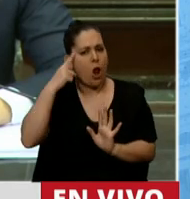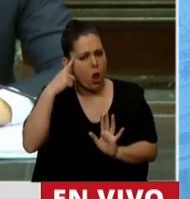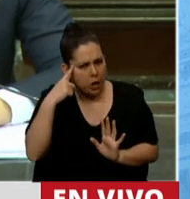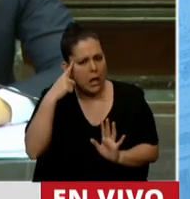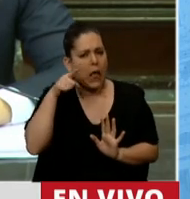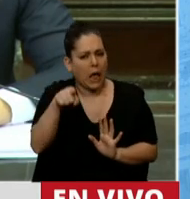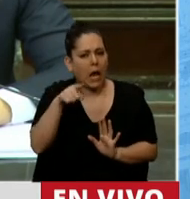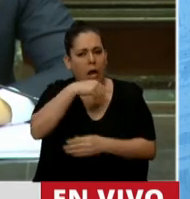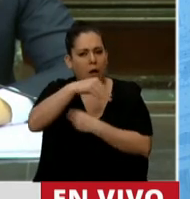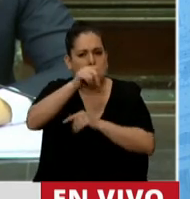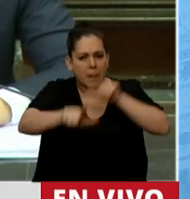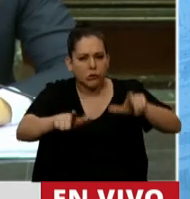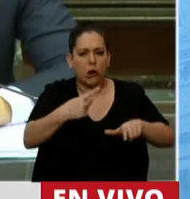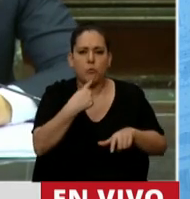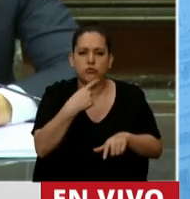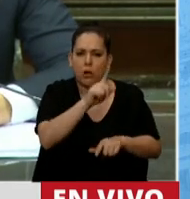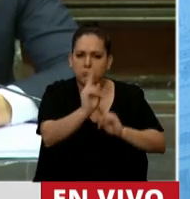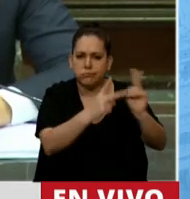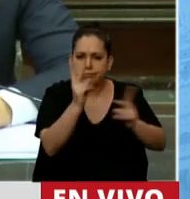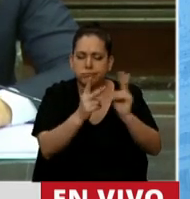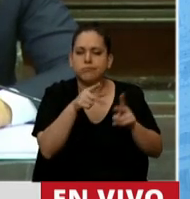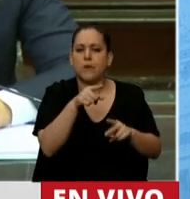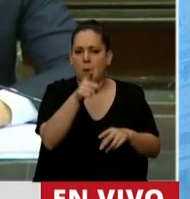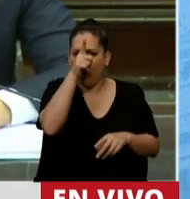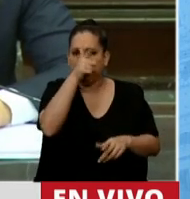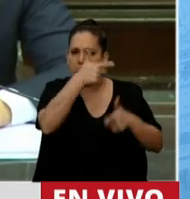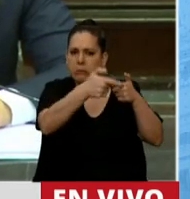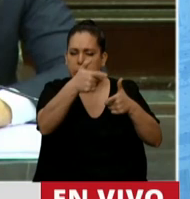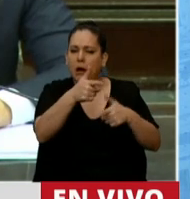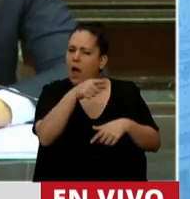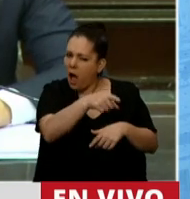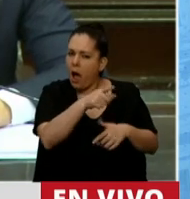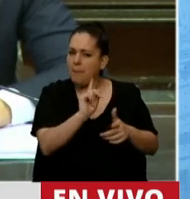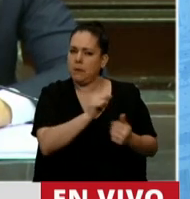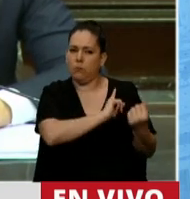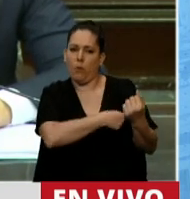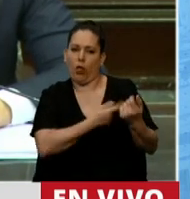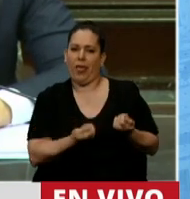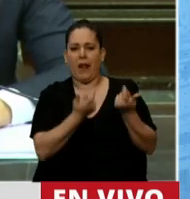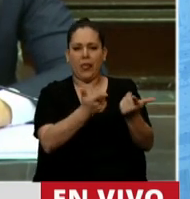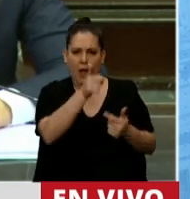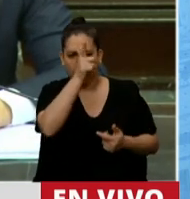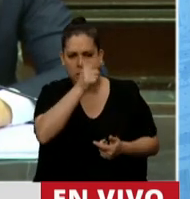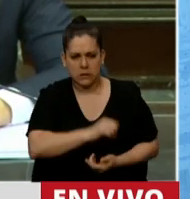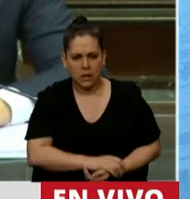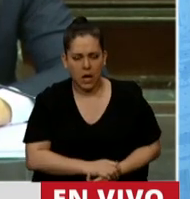vidas de los hijos de la clase trabajadora que se llevaron la fuerza de seguridad no tienen que ver con ese empoderamiento que le han dado?